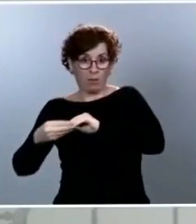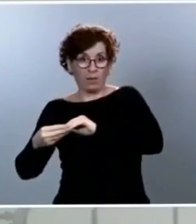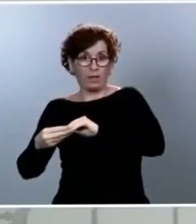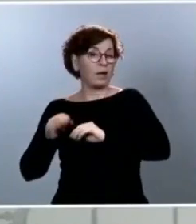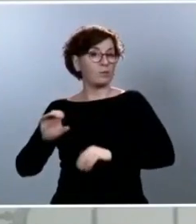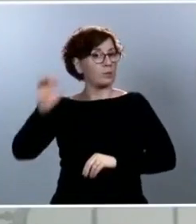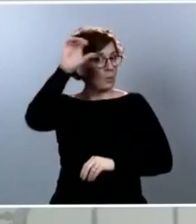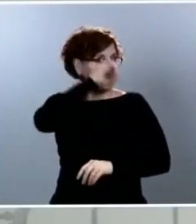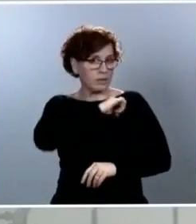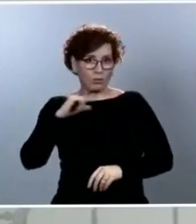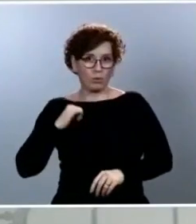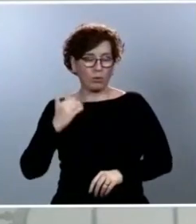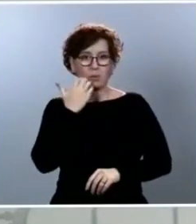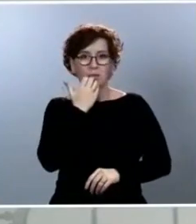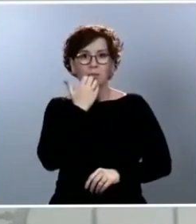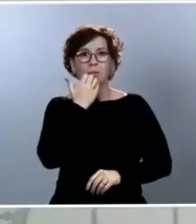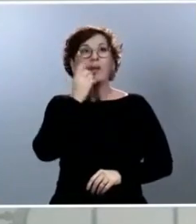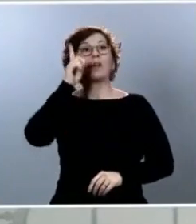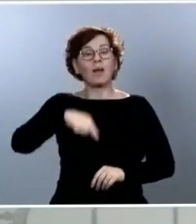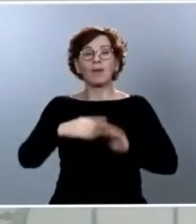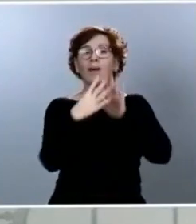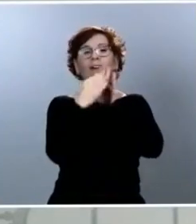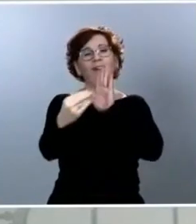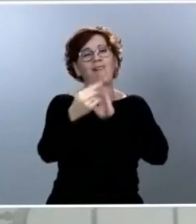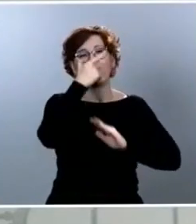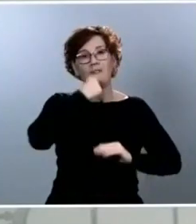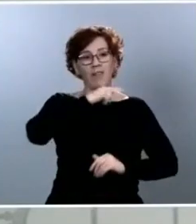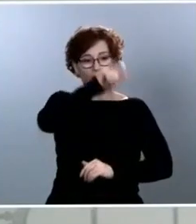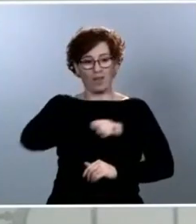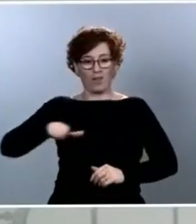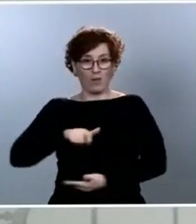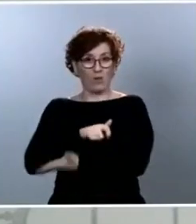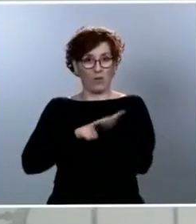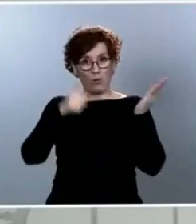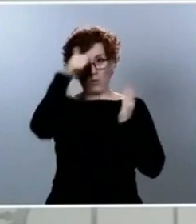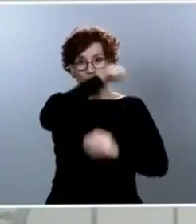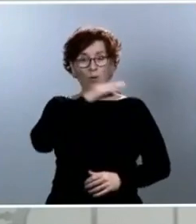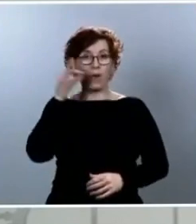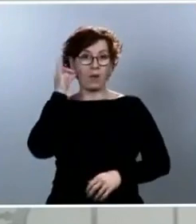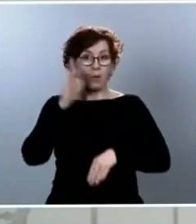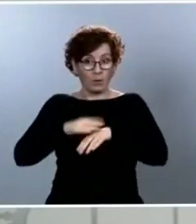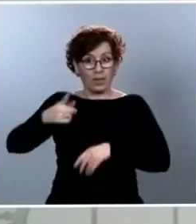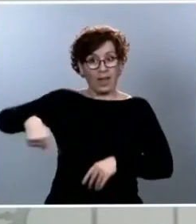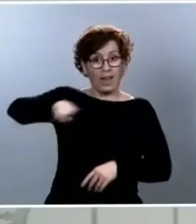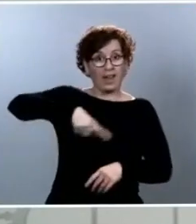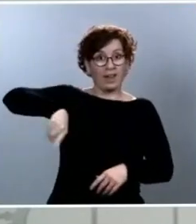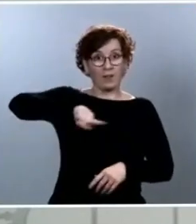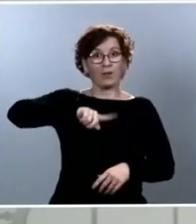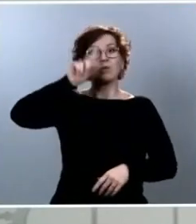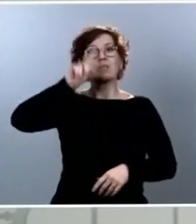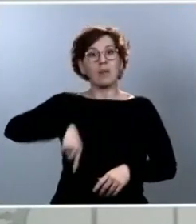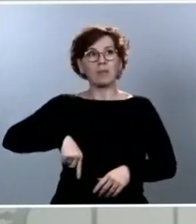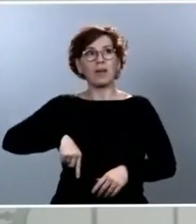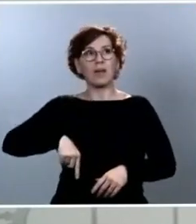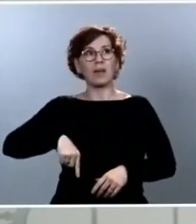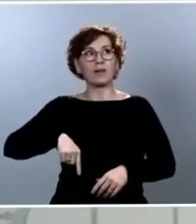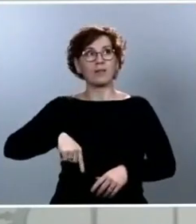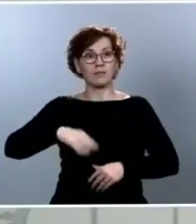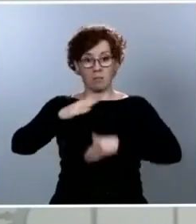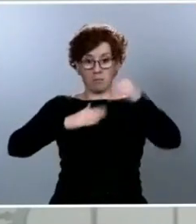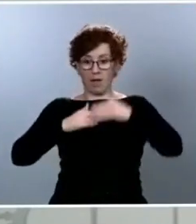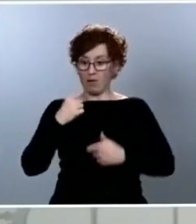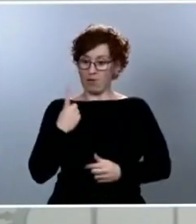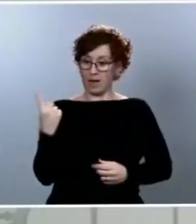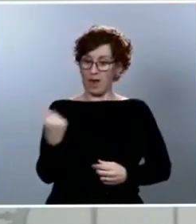sino sobre todo y ante todos los ciudadanos. Porque son ellos y ellas los que también van a ganar al virus en primera persona, asumiendo como